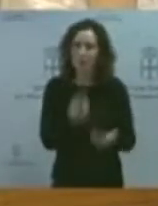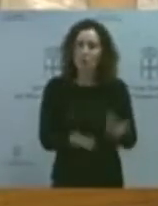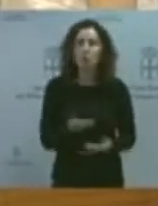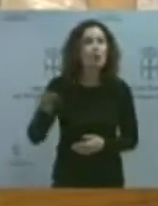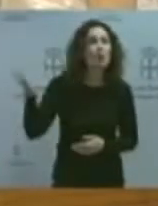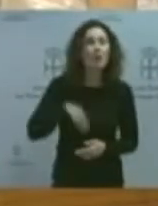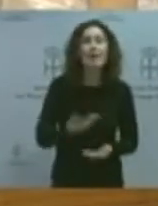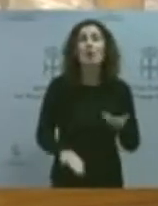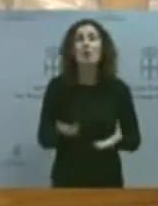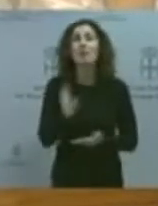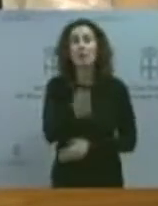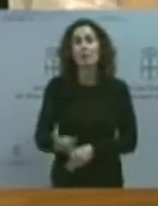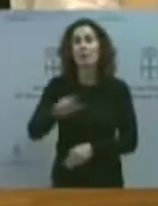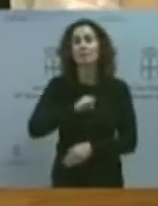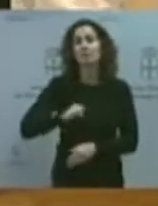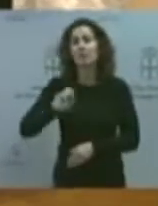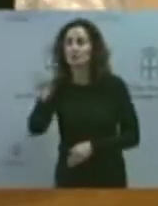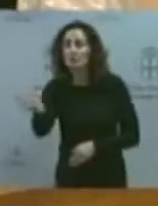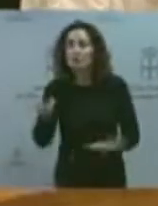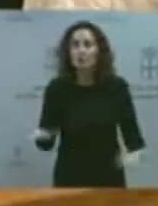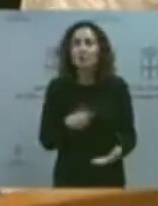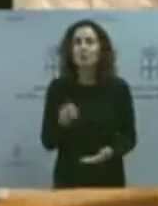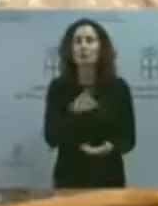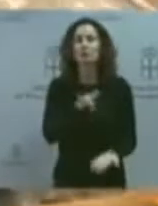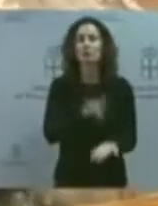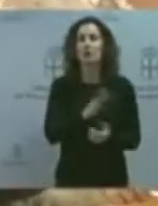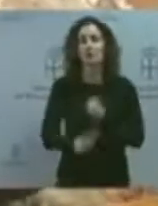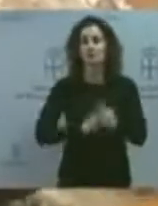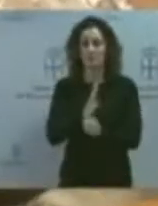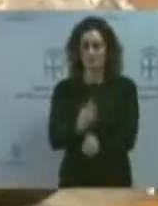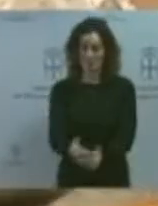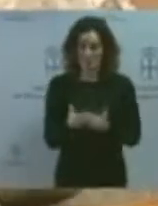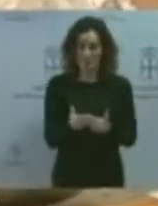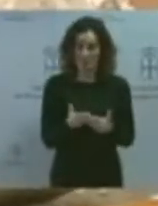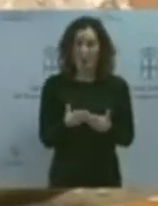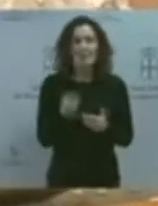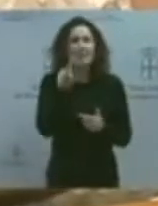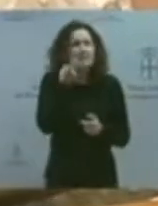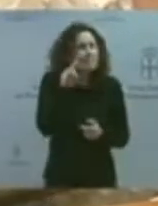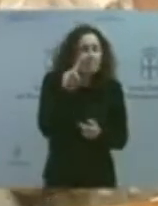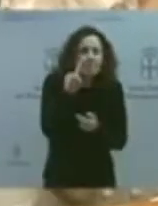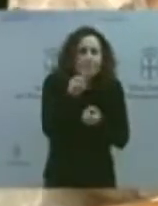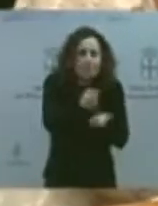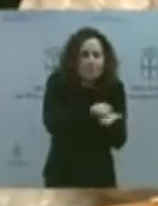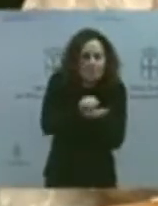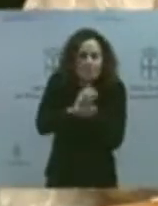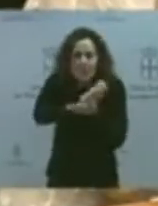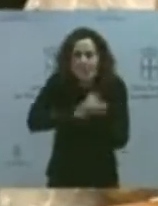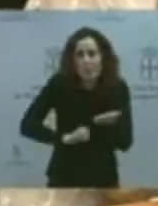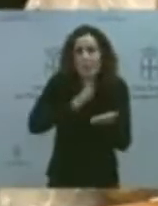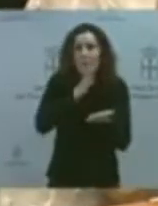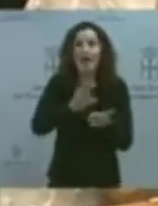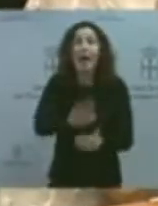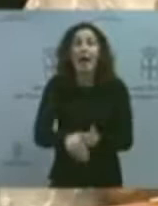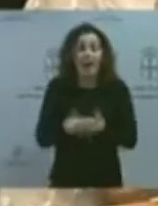Nosotros, durante la basada legislatura, estuvimos solicitando los informes que justificaban el interés general para ampliar el peaje hasta el año 2050. Esos informes no llegaban